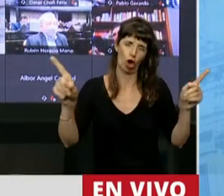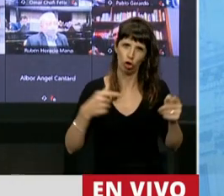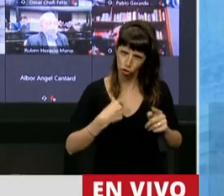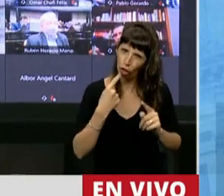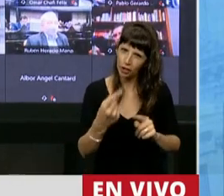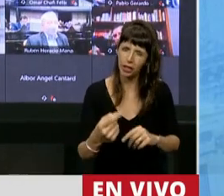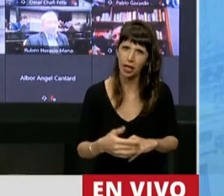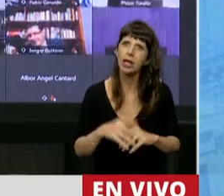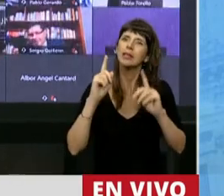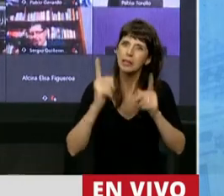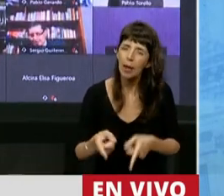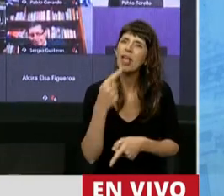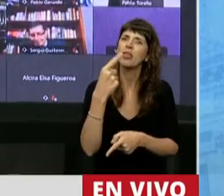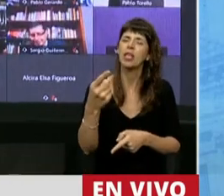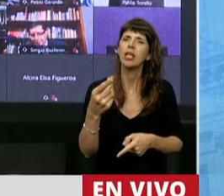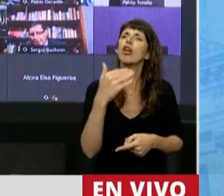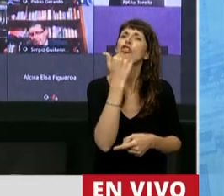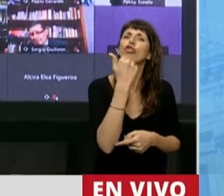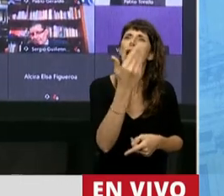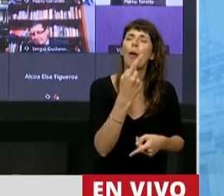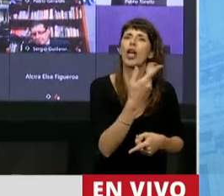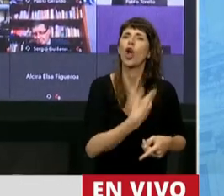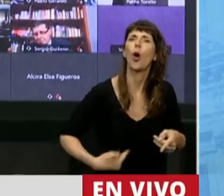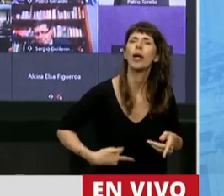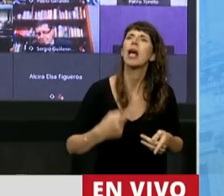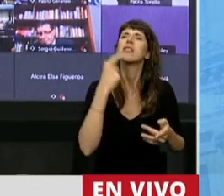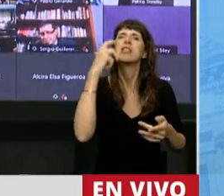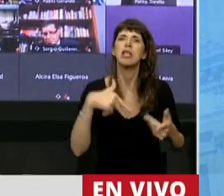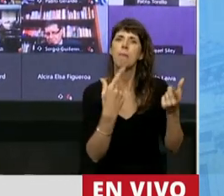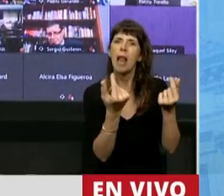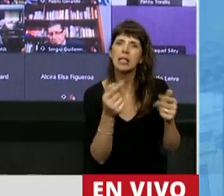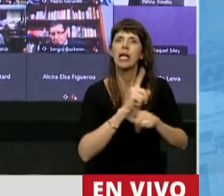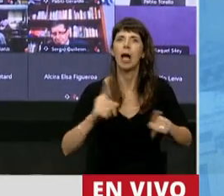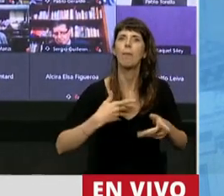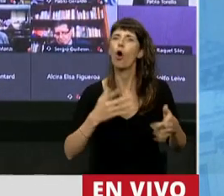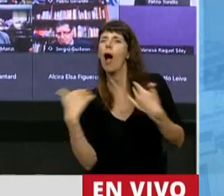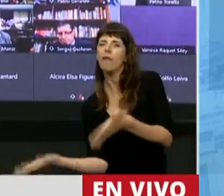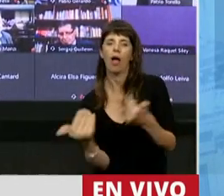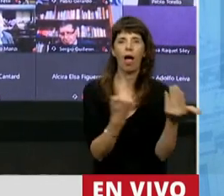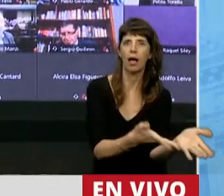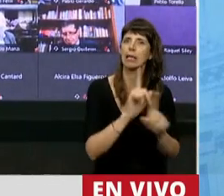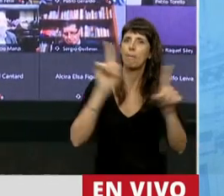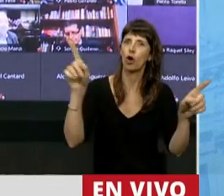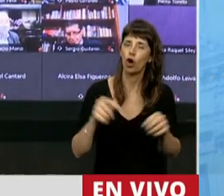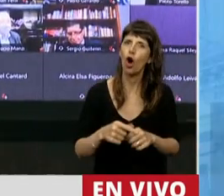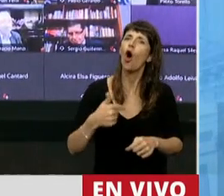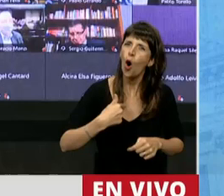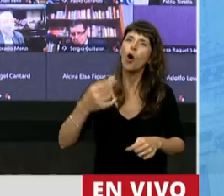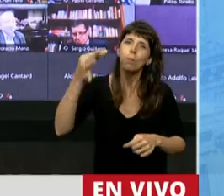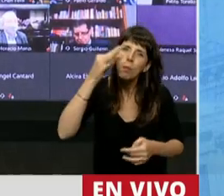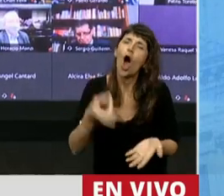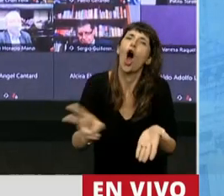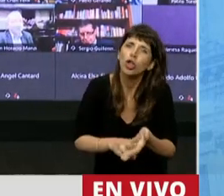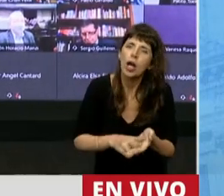Parlamento que no saben gobernar sin plata y sin discrecionalidad. Y hoy vamos a ver eso con la quita de la